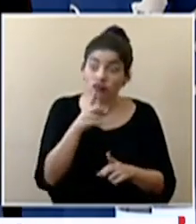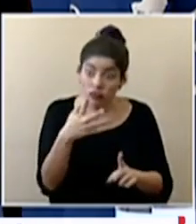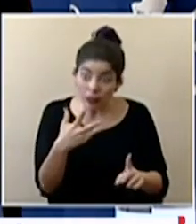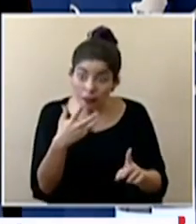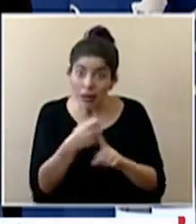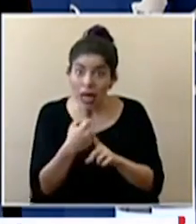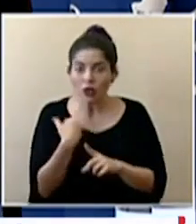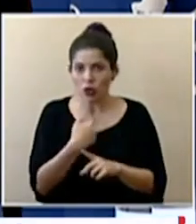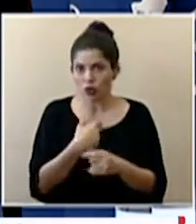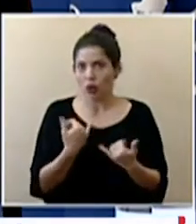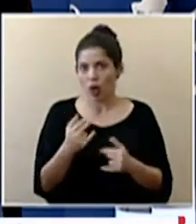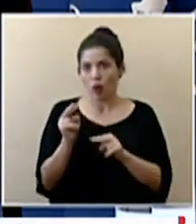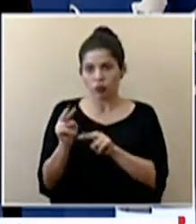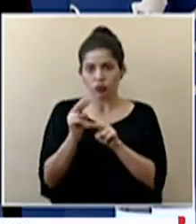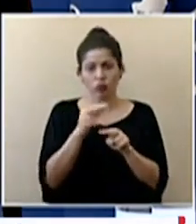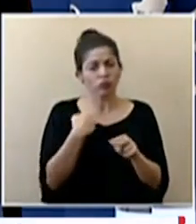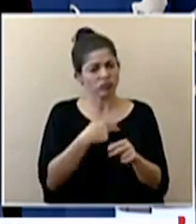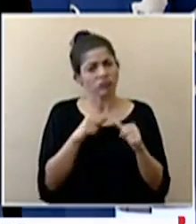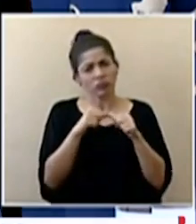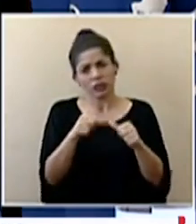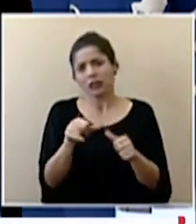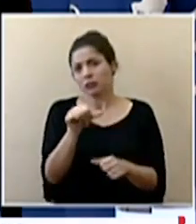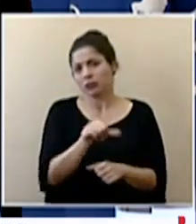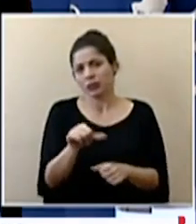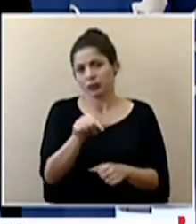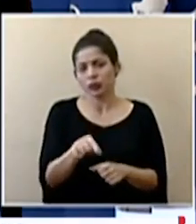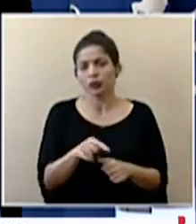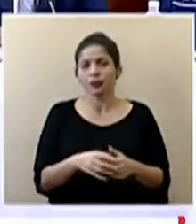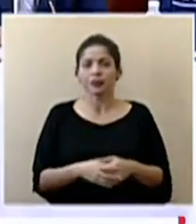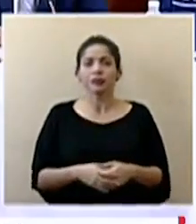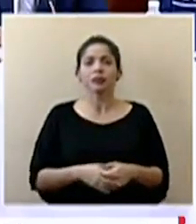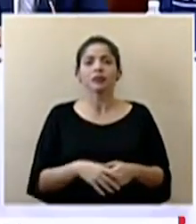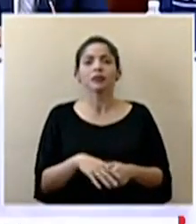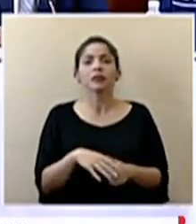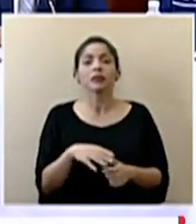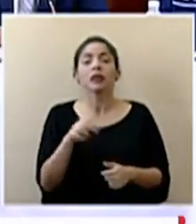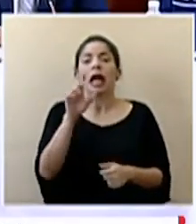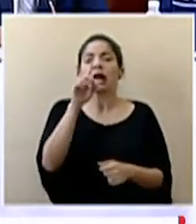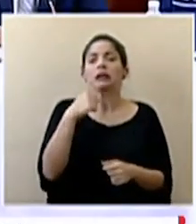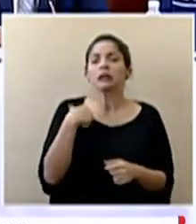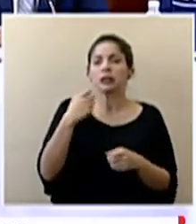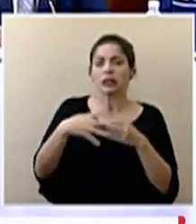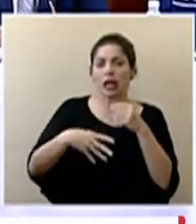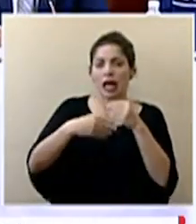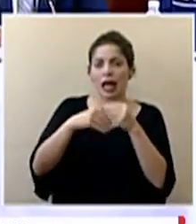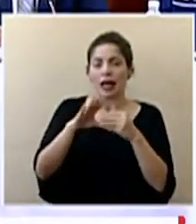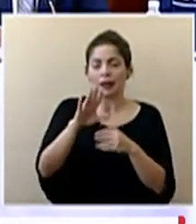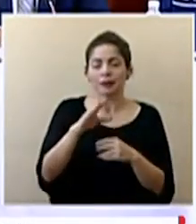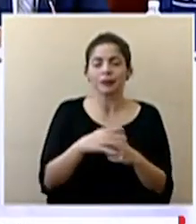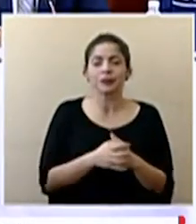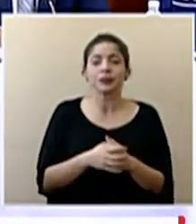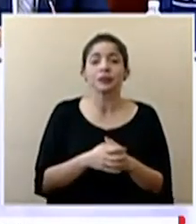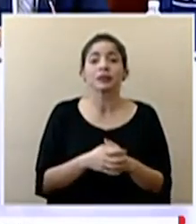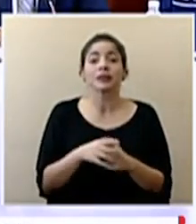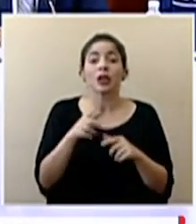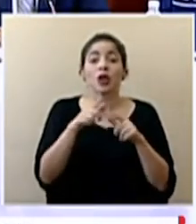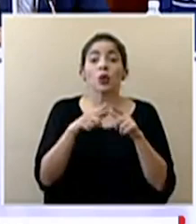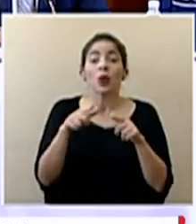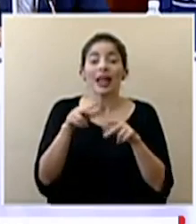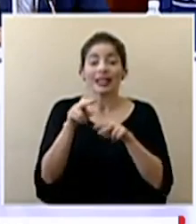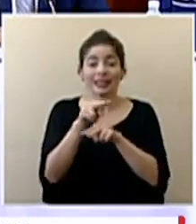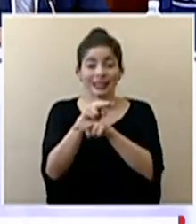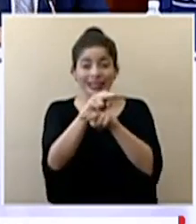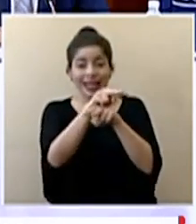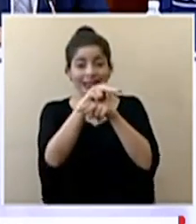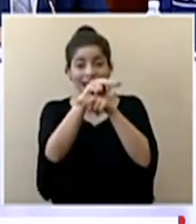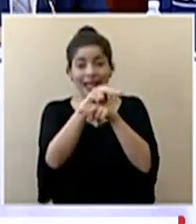y eso es lo que vamos a continuar haciendo doctor yo sí quiero aclarar con lo de las sitios centinela perdón